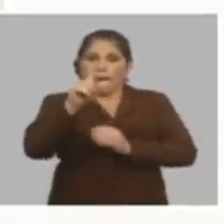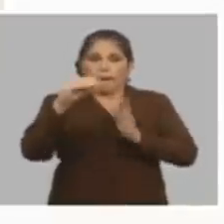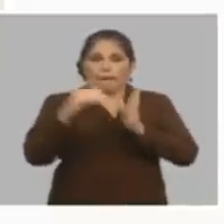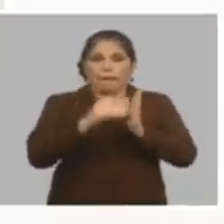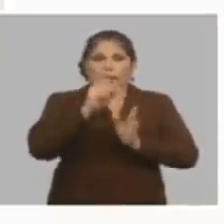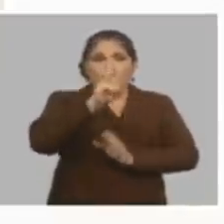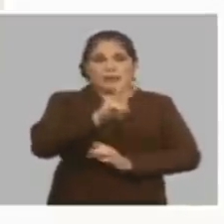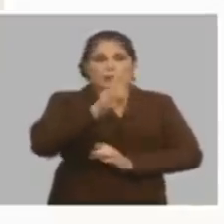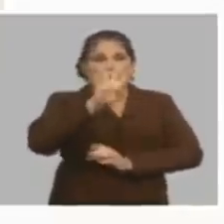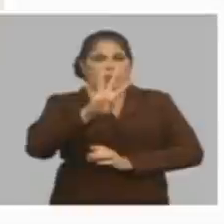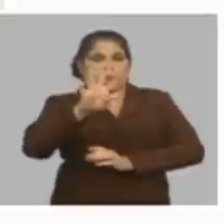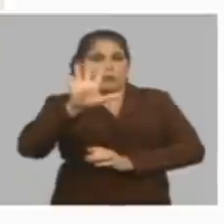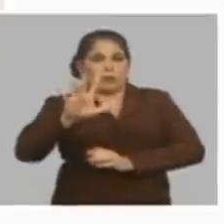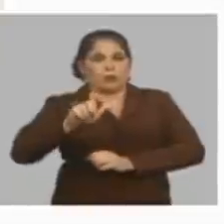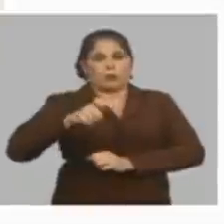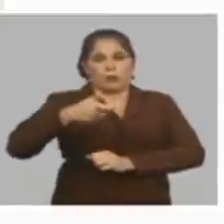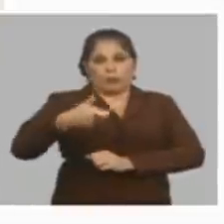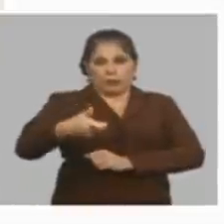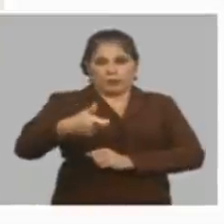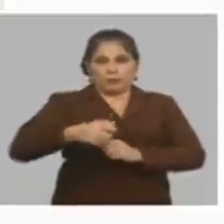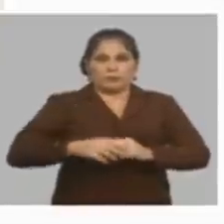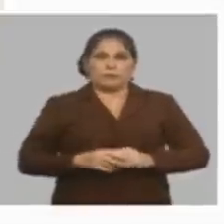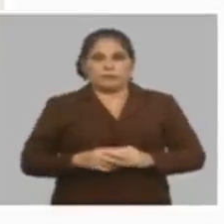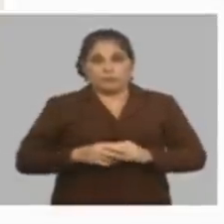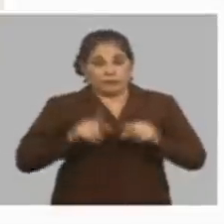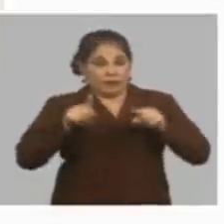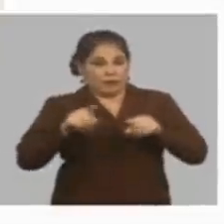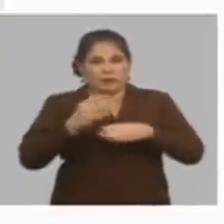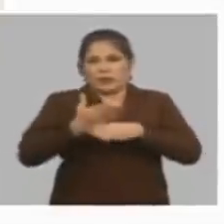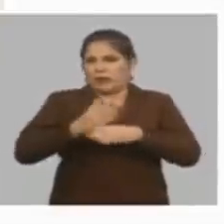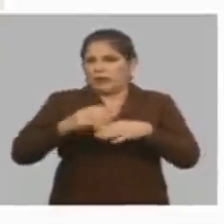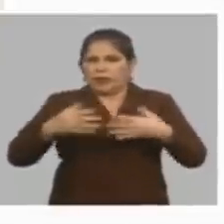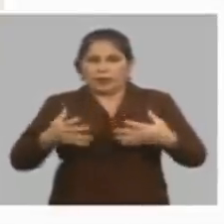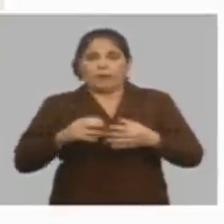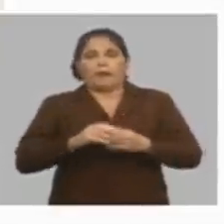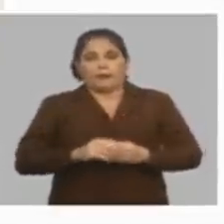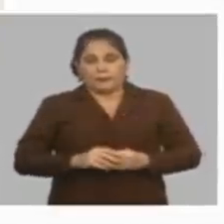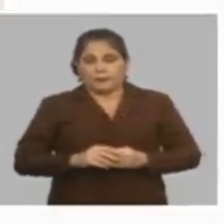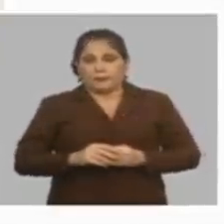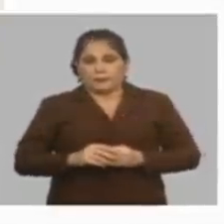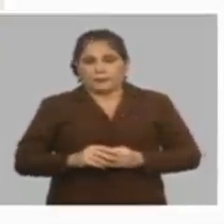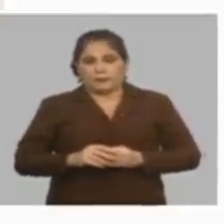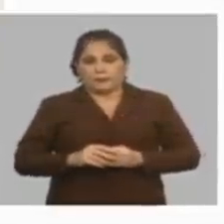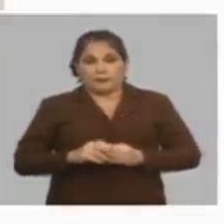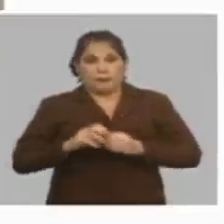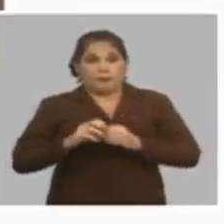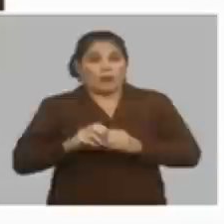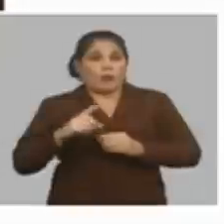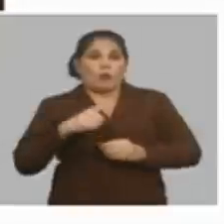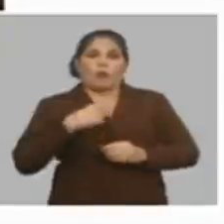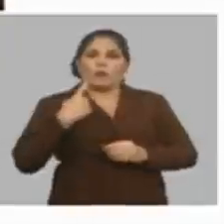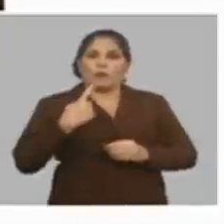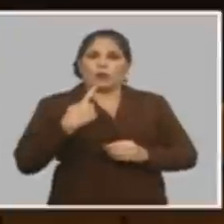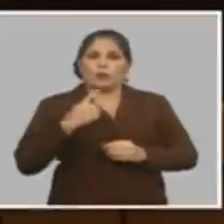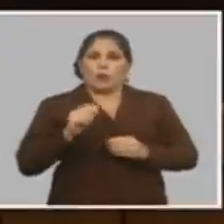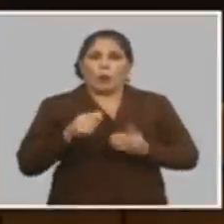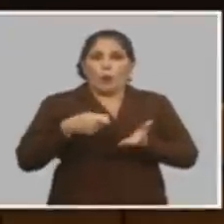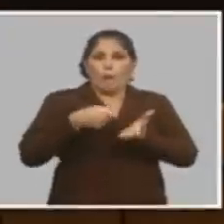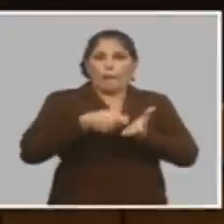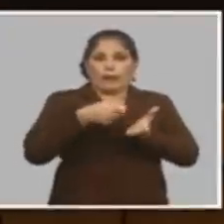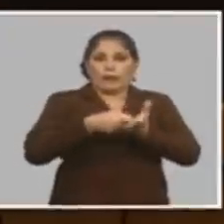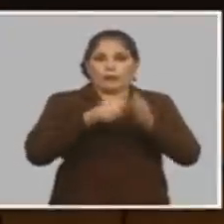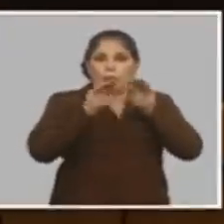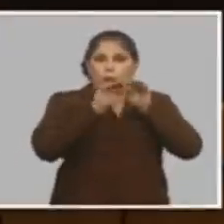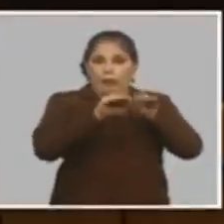.354 pesos eso significa que le estamos formando un precio de